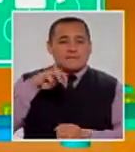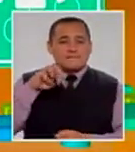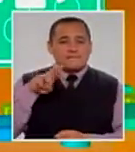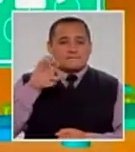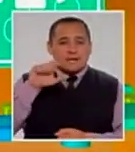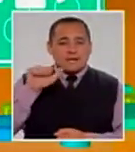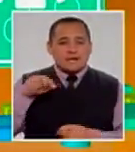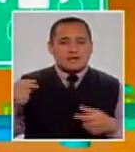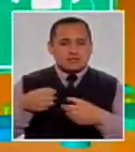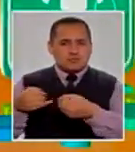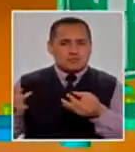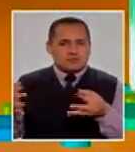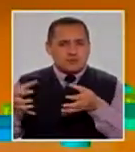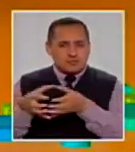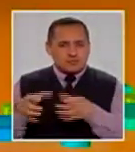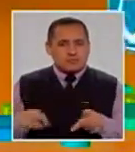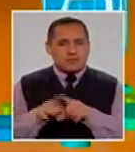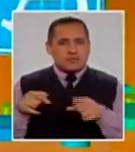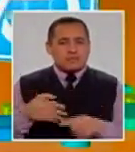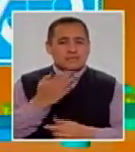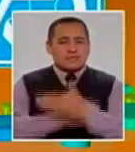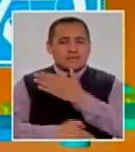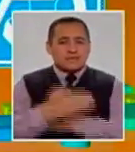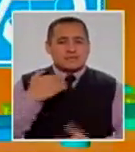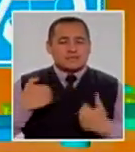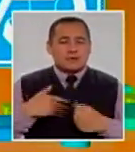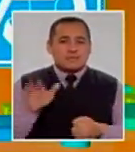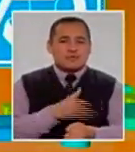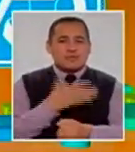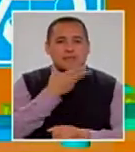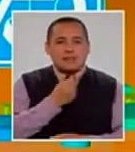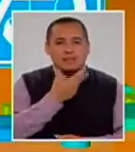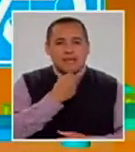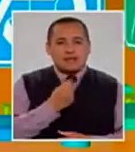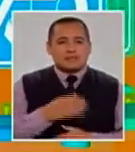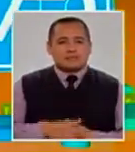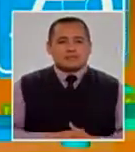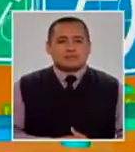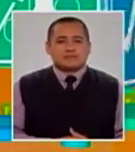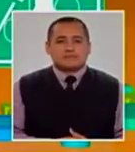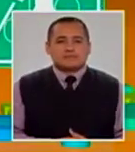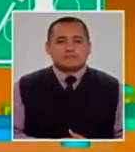conformada por jóvenes con habilidades diferentes, que interpretarán villancicos.